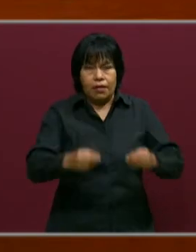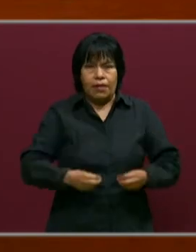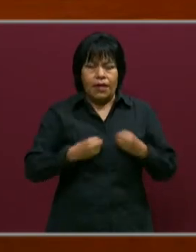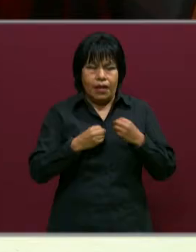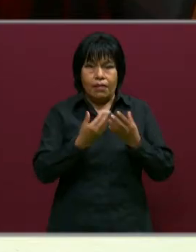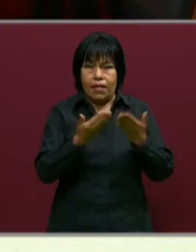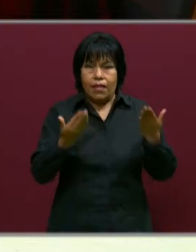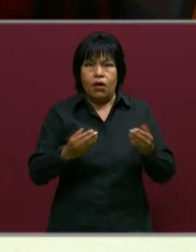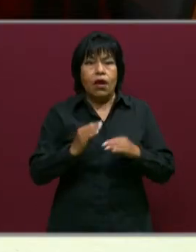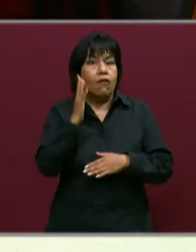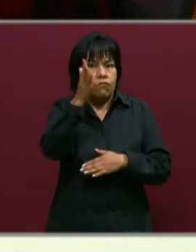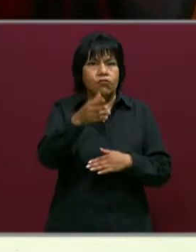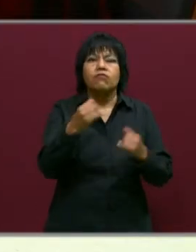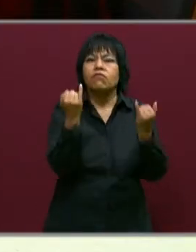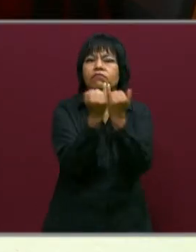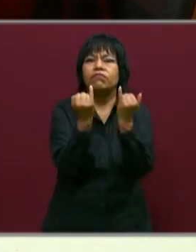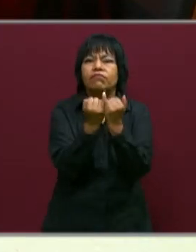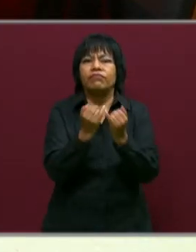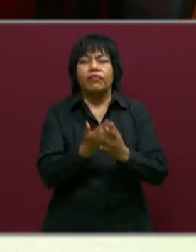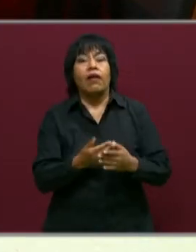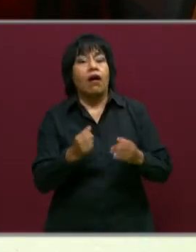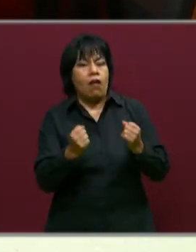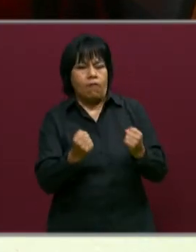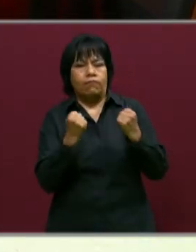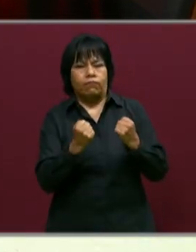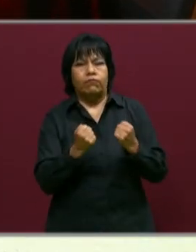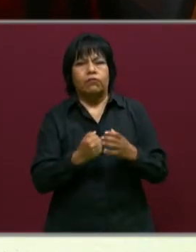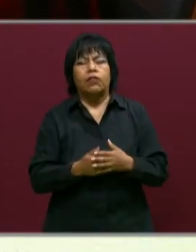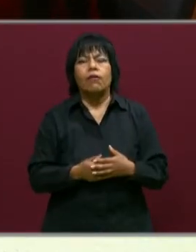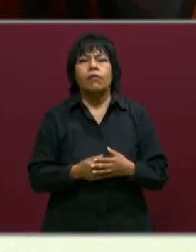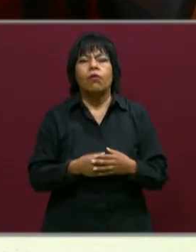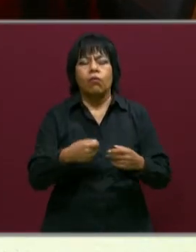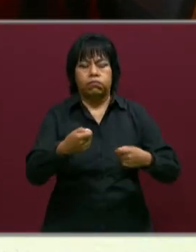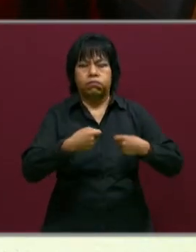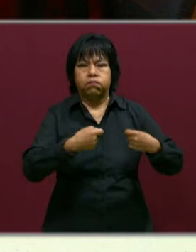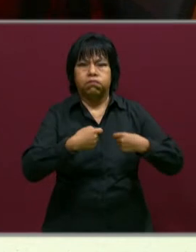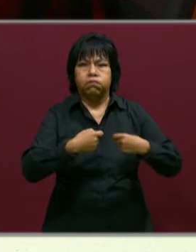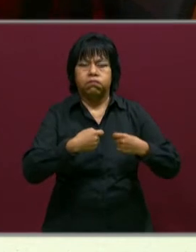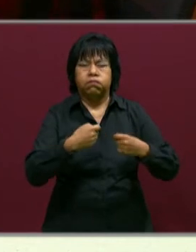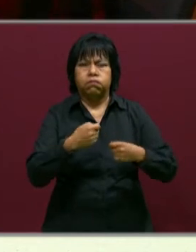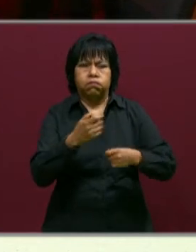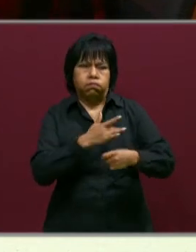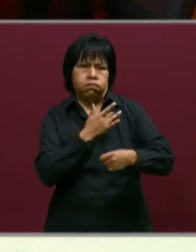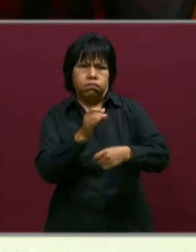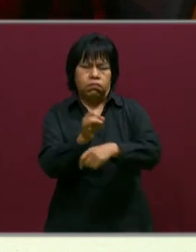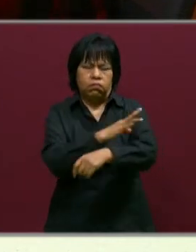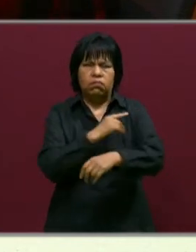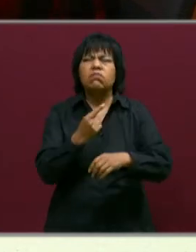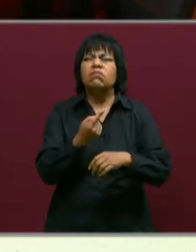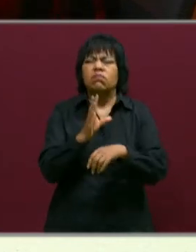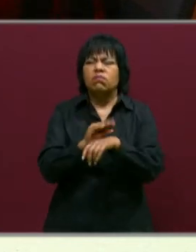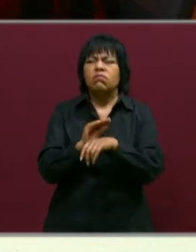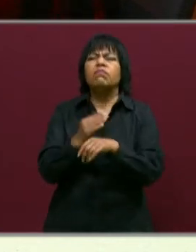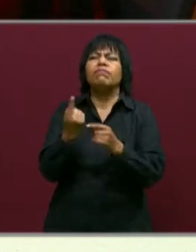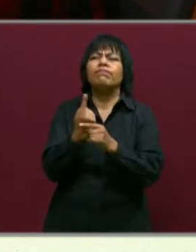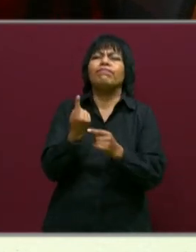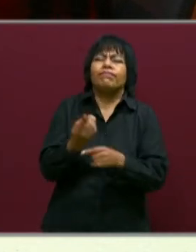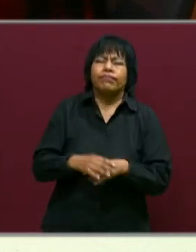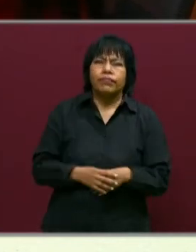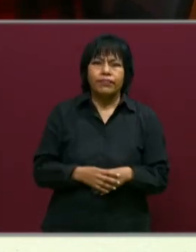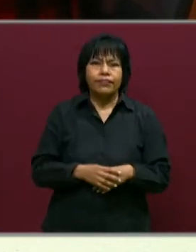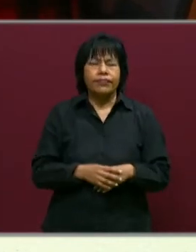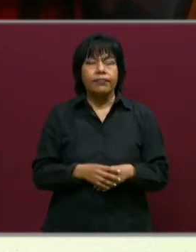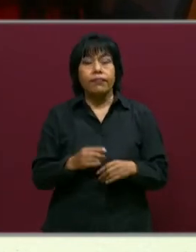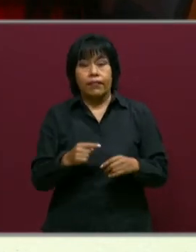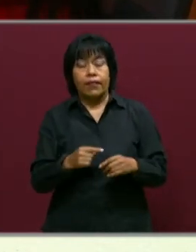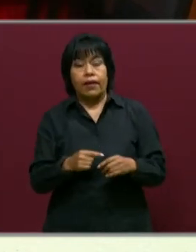futura. Claro. Y, dona, este fortalecimiento de esta gestión y regulación de las emociones, ¿qué nos permitirá? La